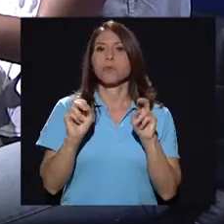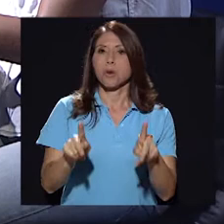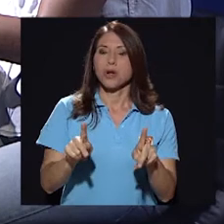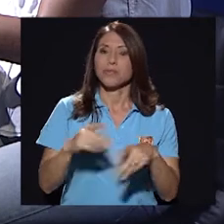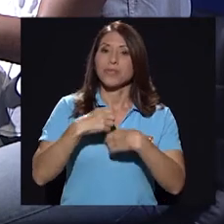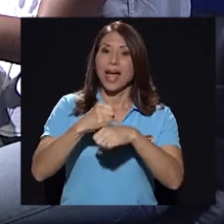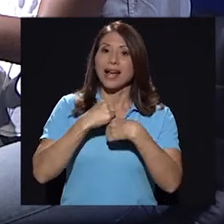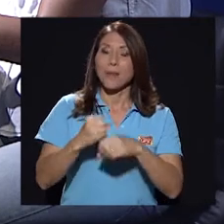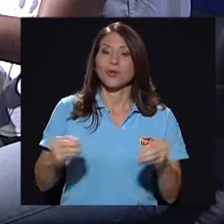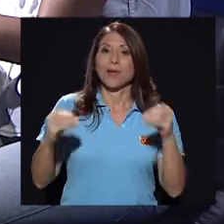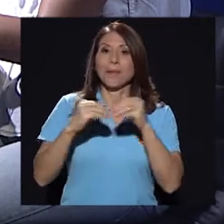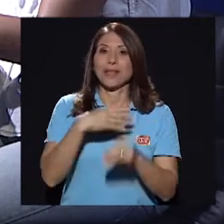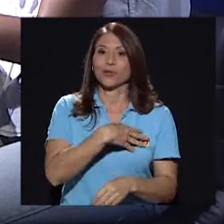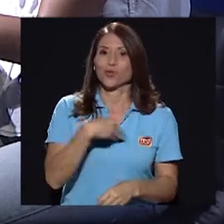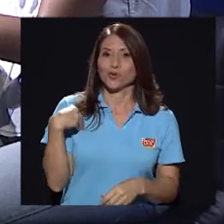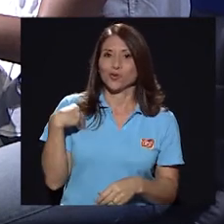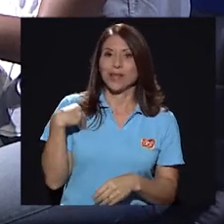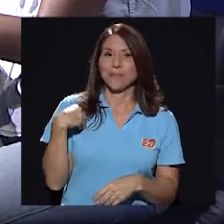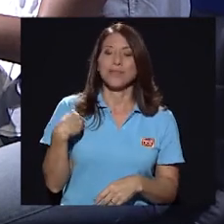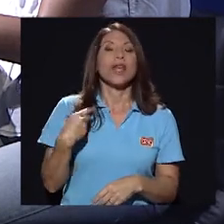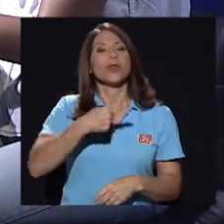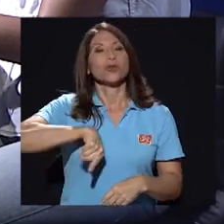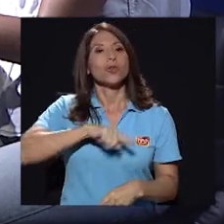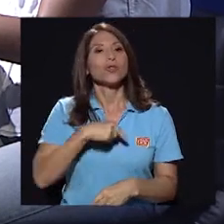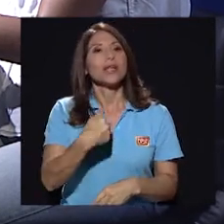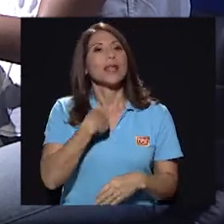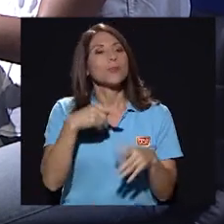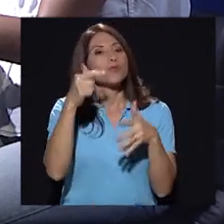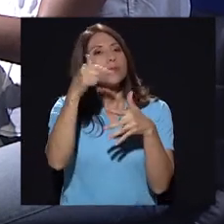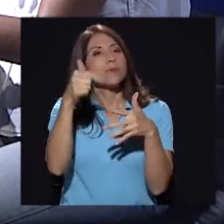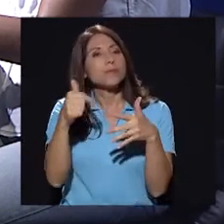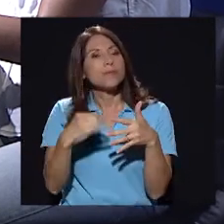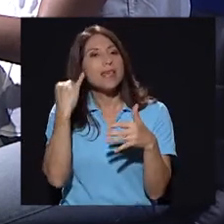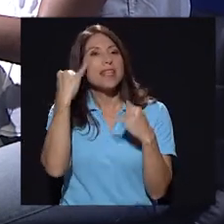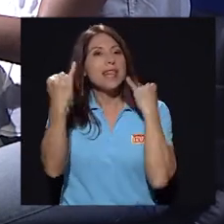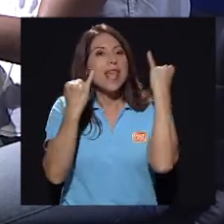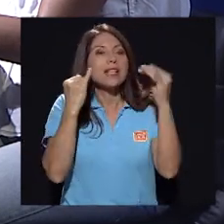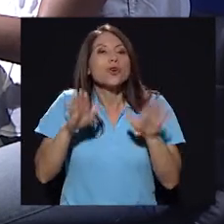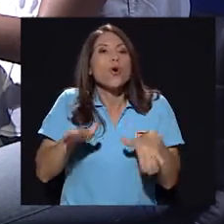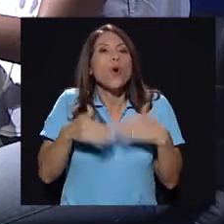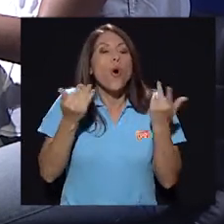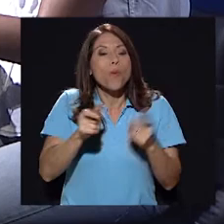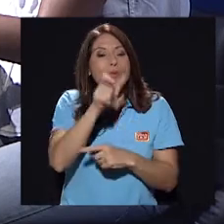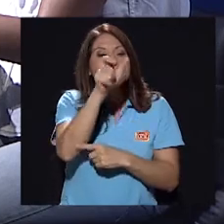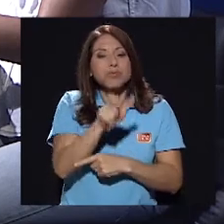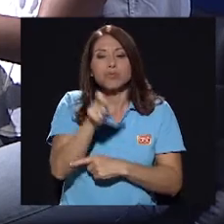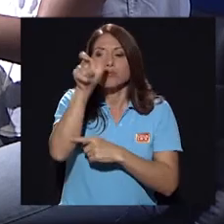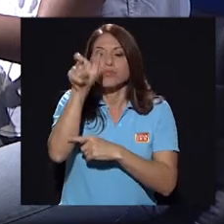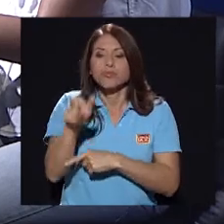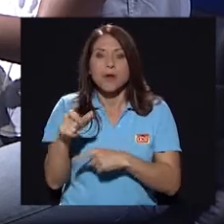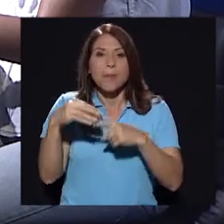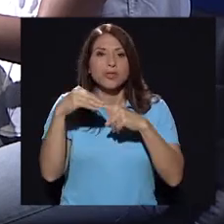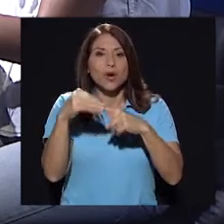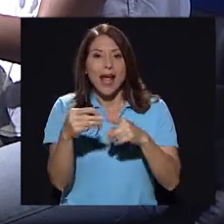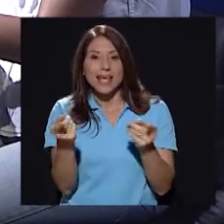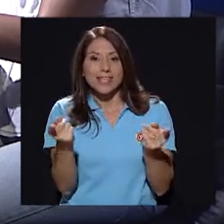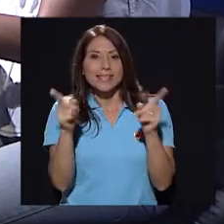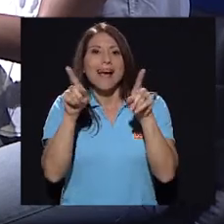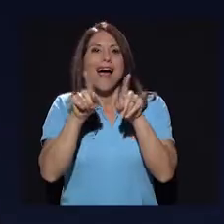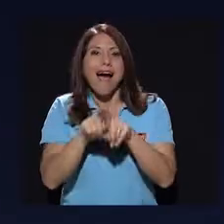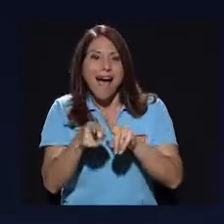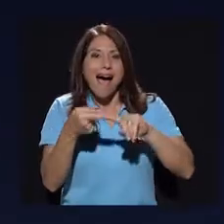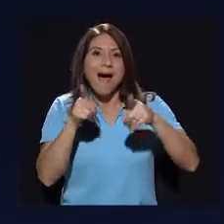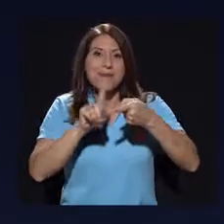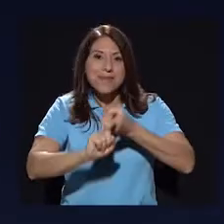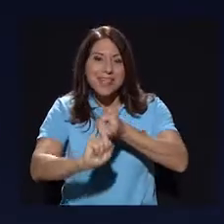gusta. Tenemos varias ideas de cómo nos gustaría nosotros ahora construir estos dos personajes que sean obviamente amigas